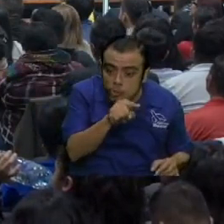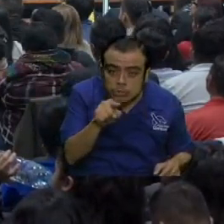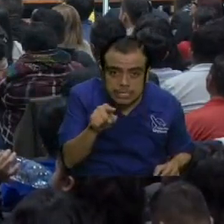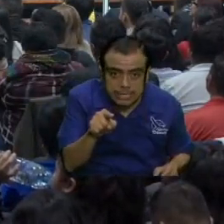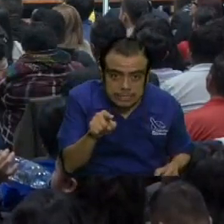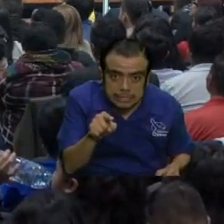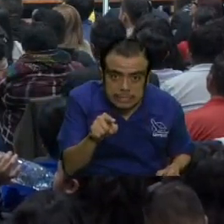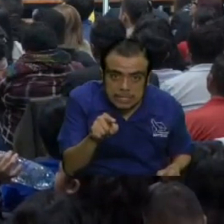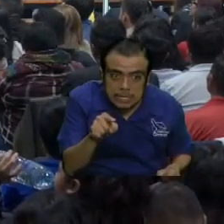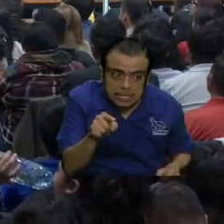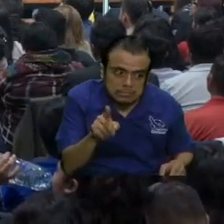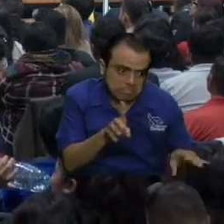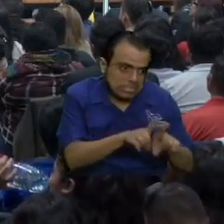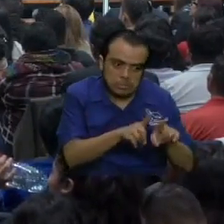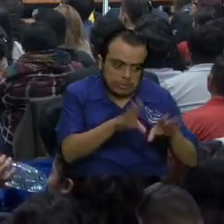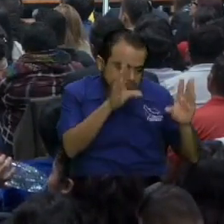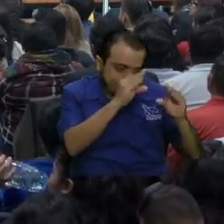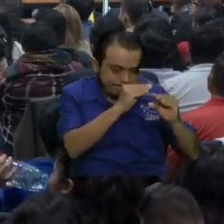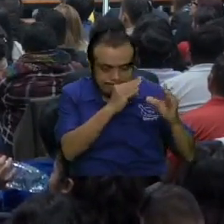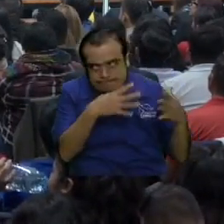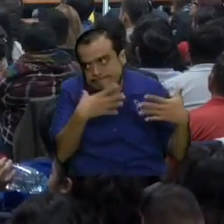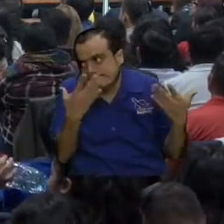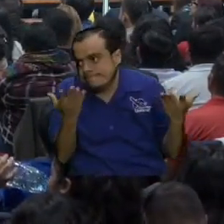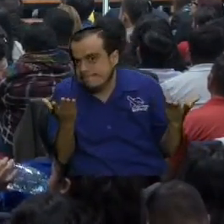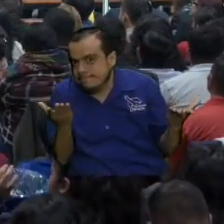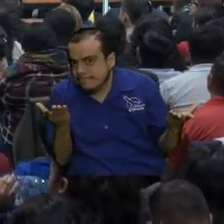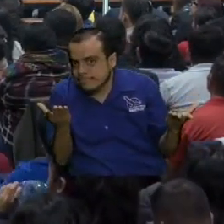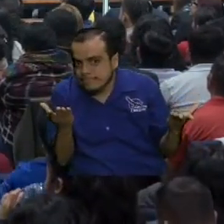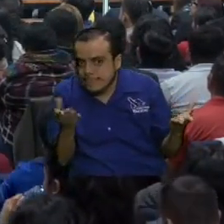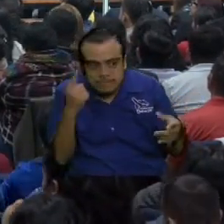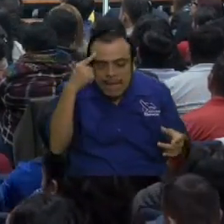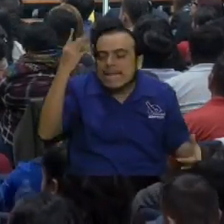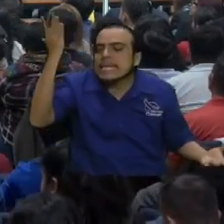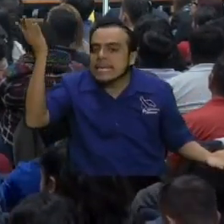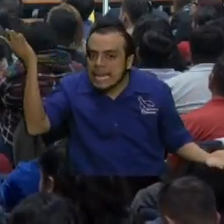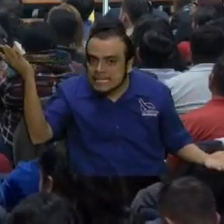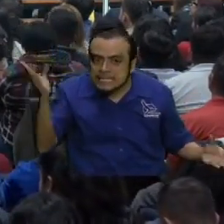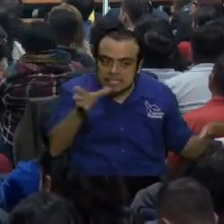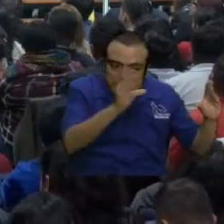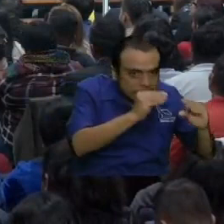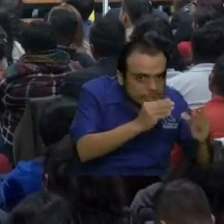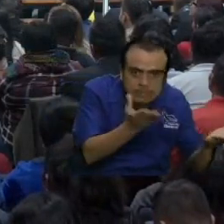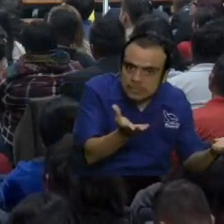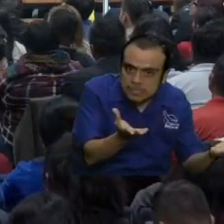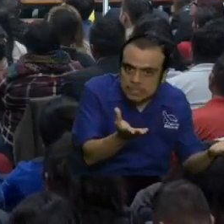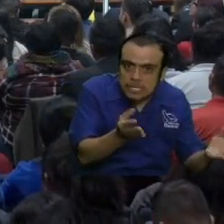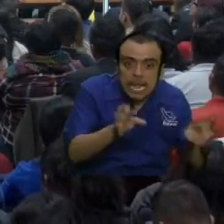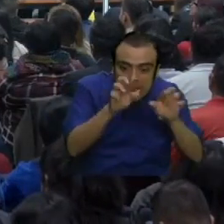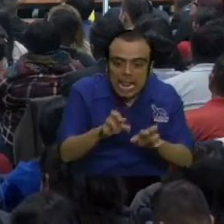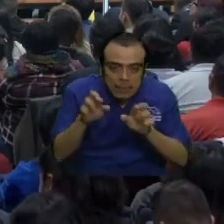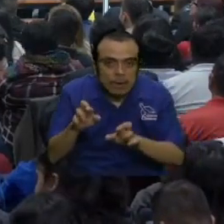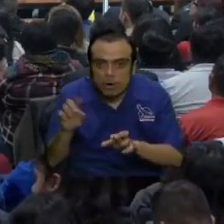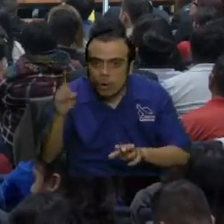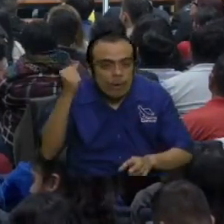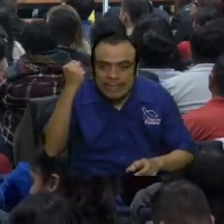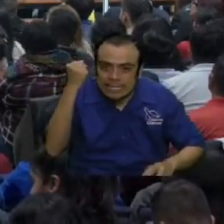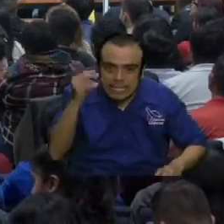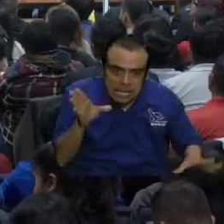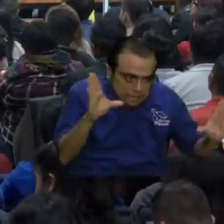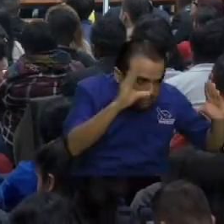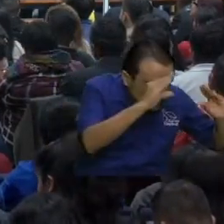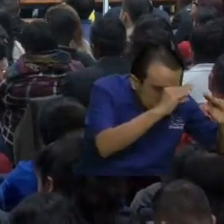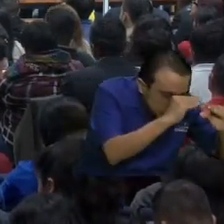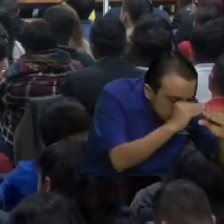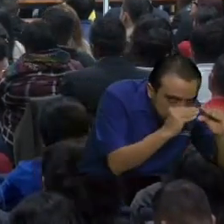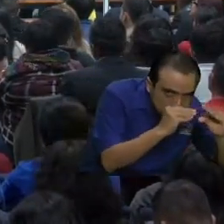parecen tinieblas, ¿cómo serán las verdaderas tinieblas? Porque es que la gente no entiende lo que son las verdaderas tinieblas. tinieblas